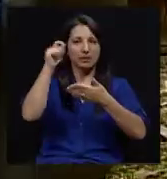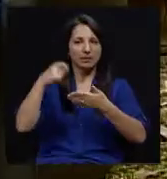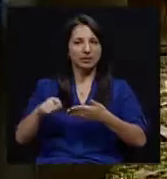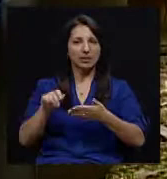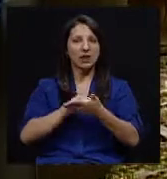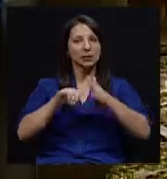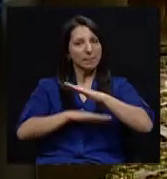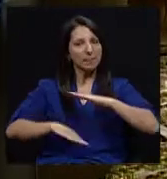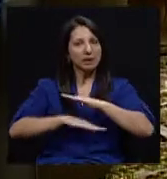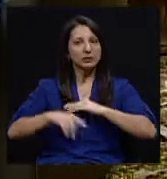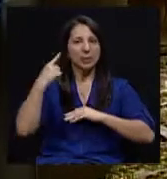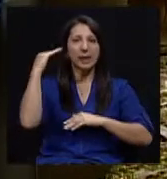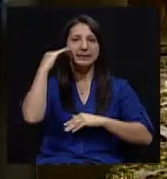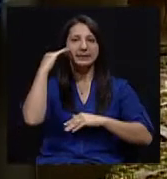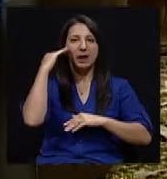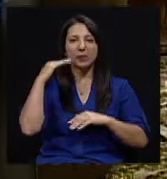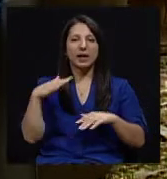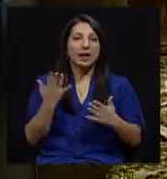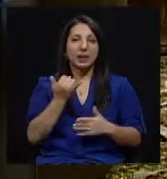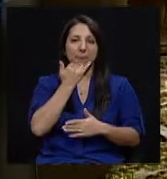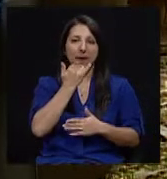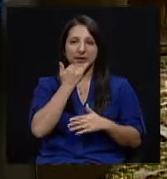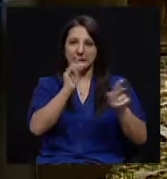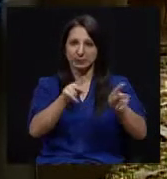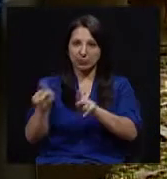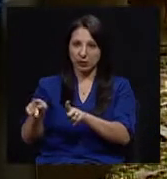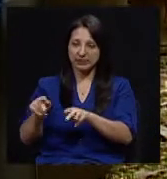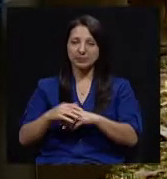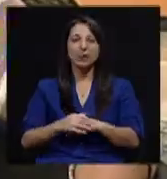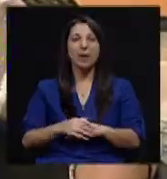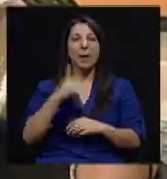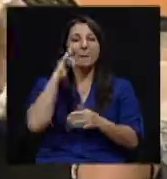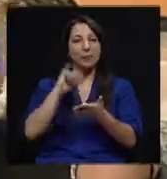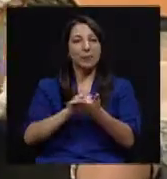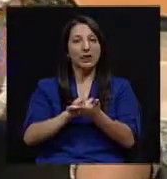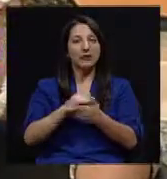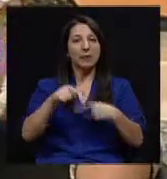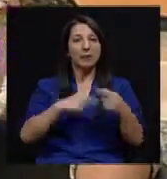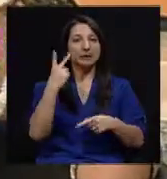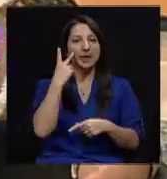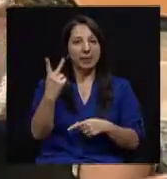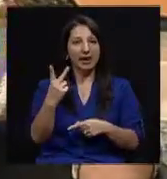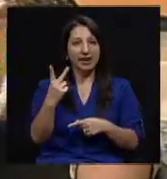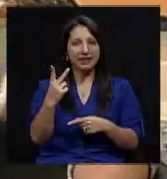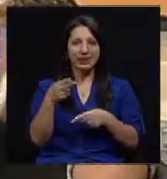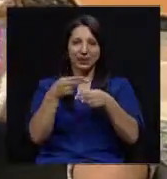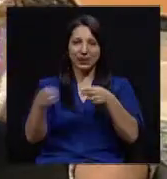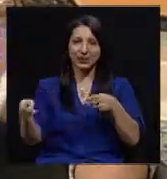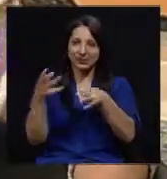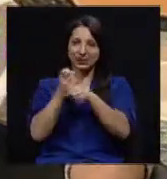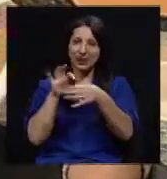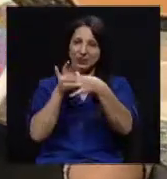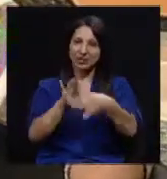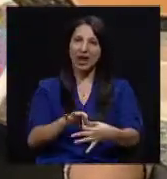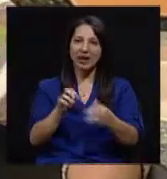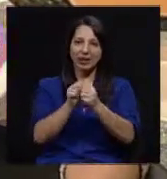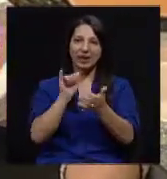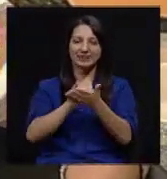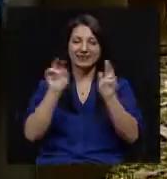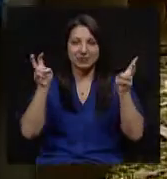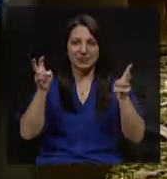realmente qué es lo que le está ocurriendo a las personas. Por esto vamos a ver una cápsula relacionada con este tema.